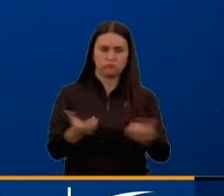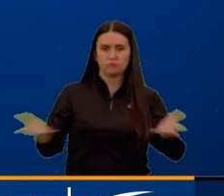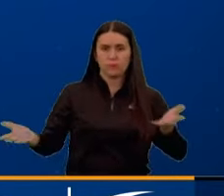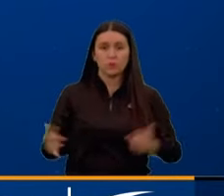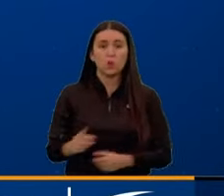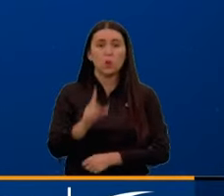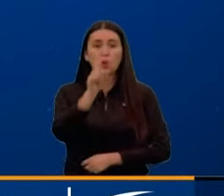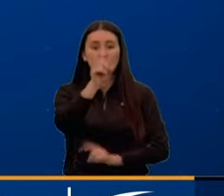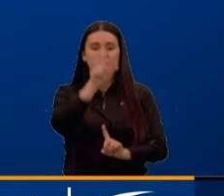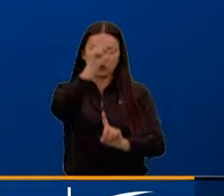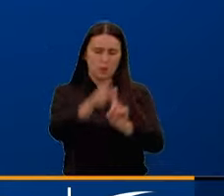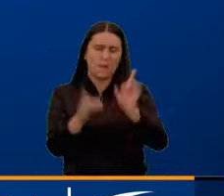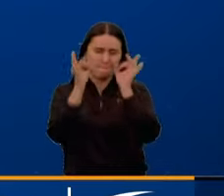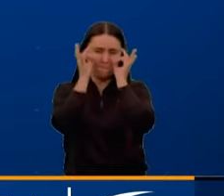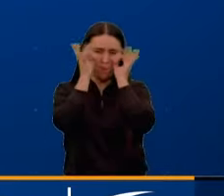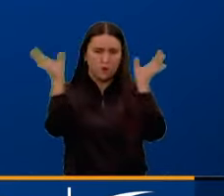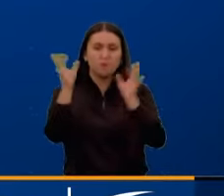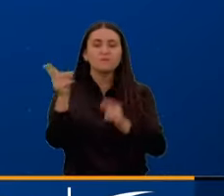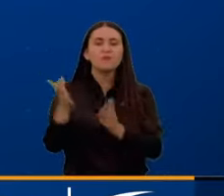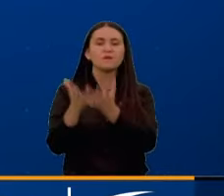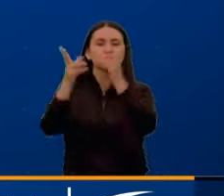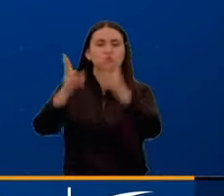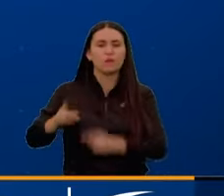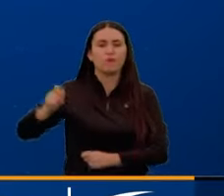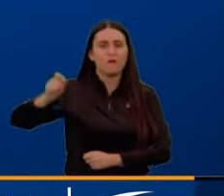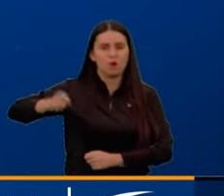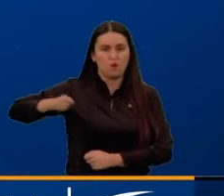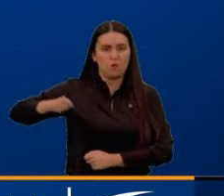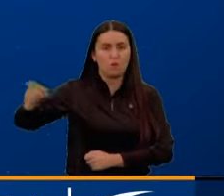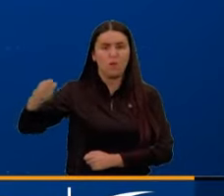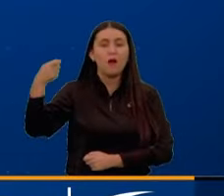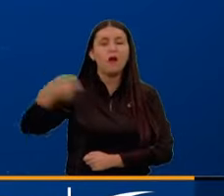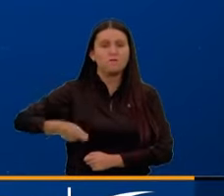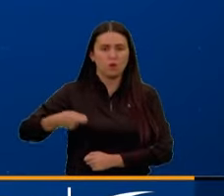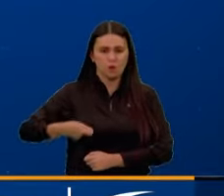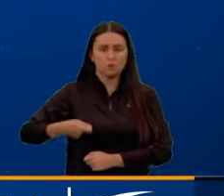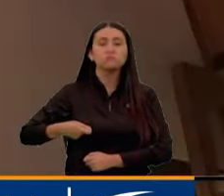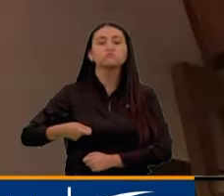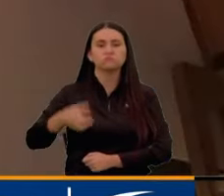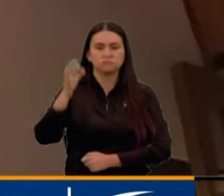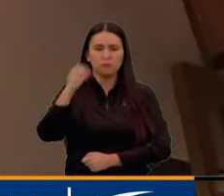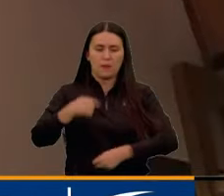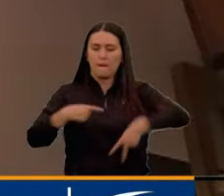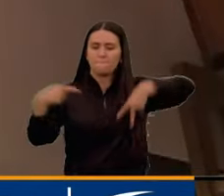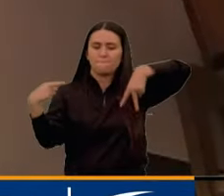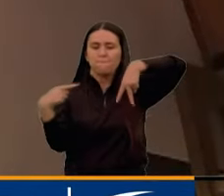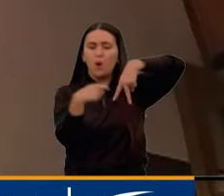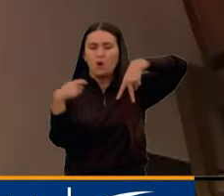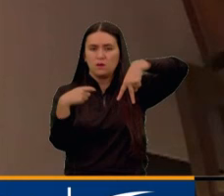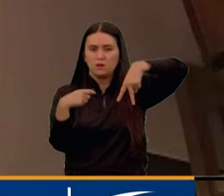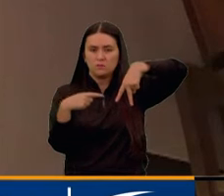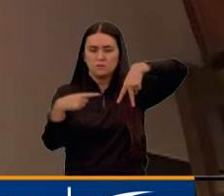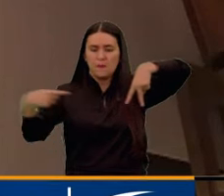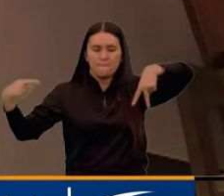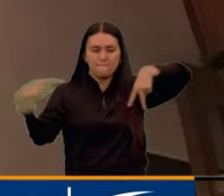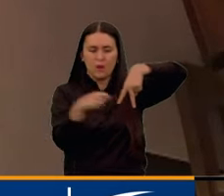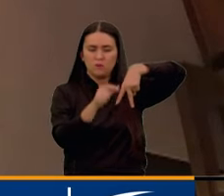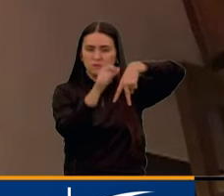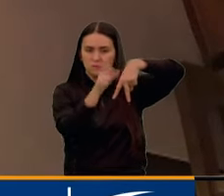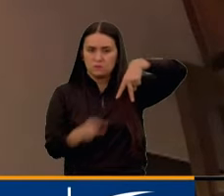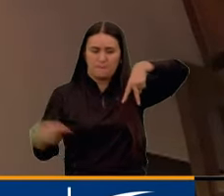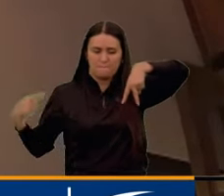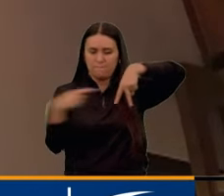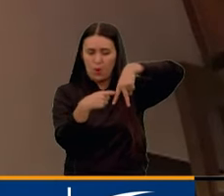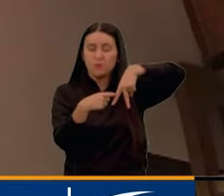herido de gravedad del estudiante de la Facultad de Derecho y Ciencias Políticas. Recibió una herida por proyectil arma de